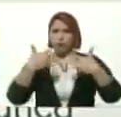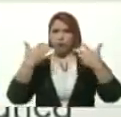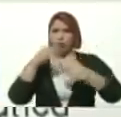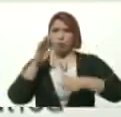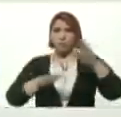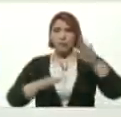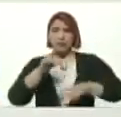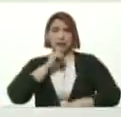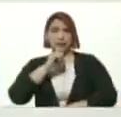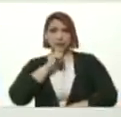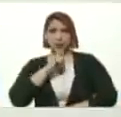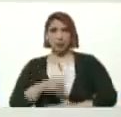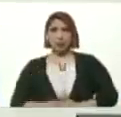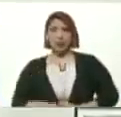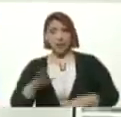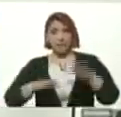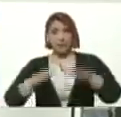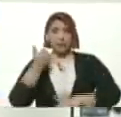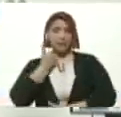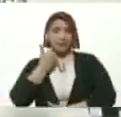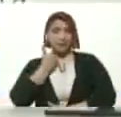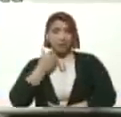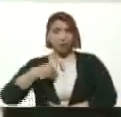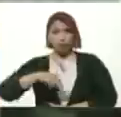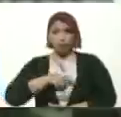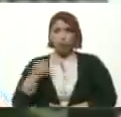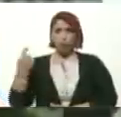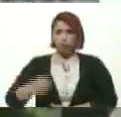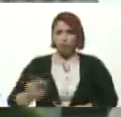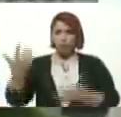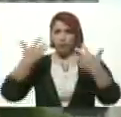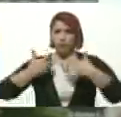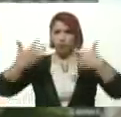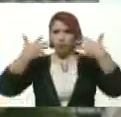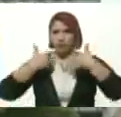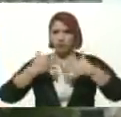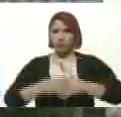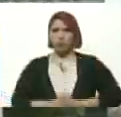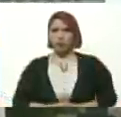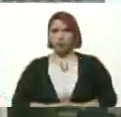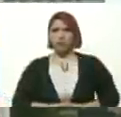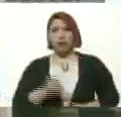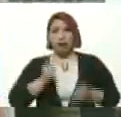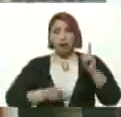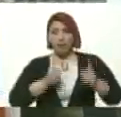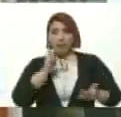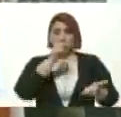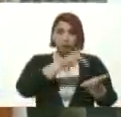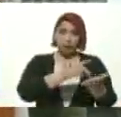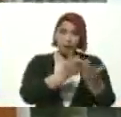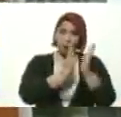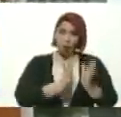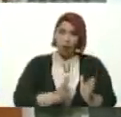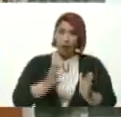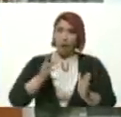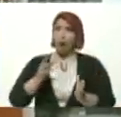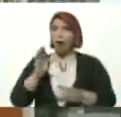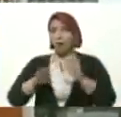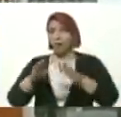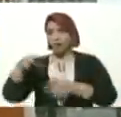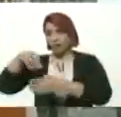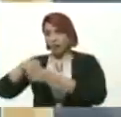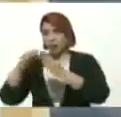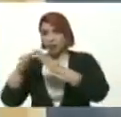A Pesar De La Pandemia Nosotros Tuvimos Formaciones Semipresenciales Presidente Y Así Logramos Seguir Formándonos En